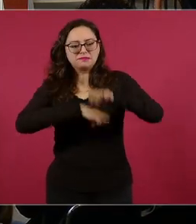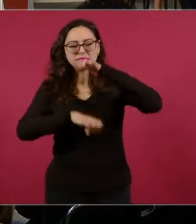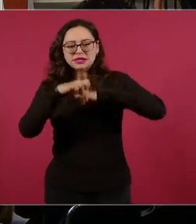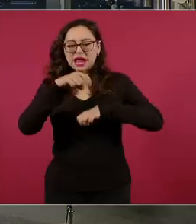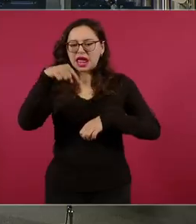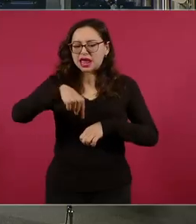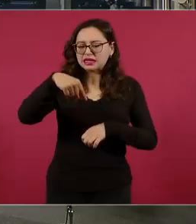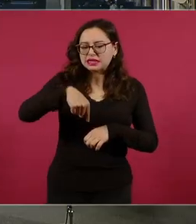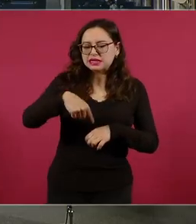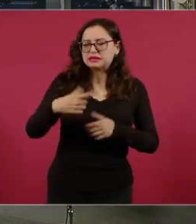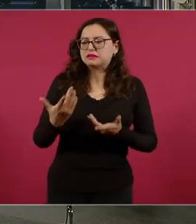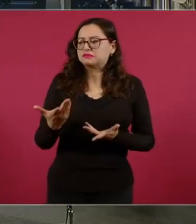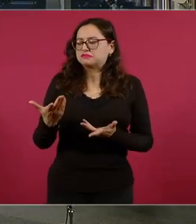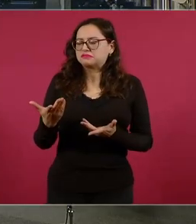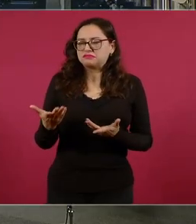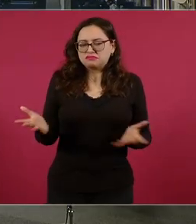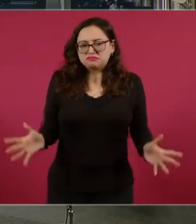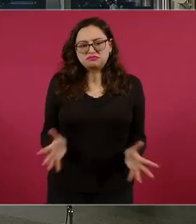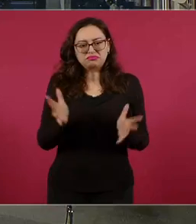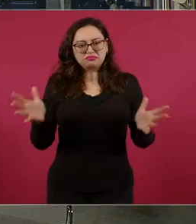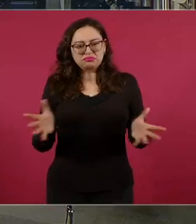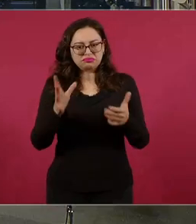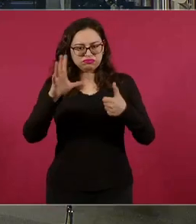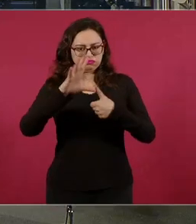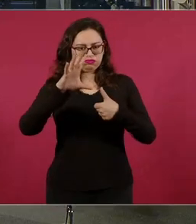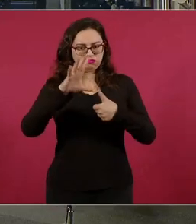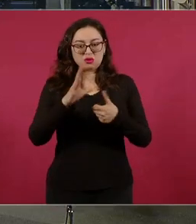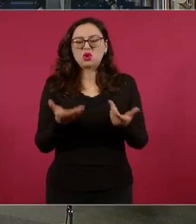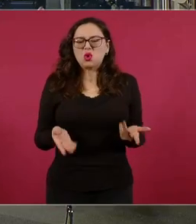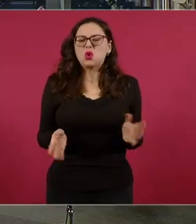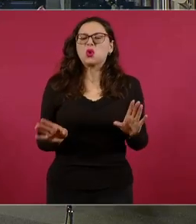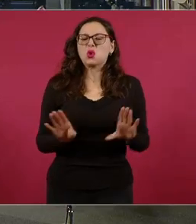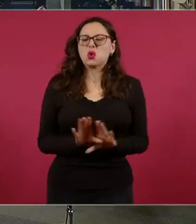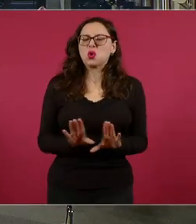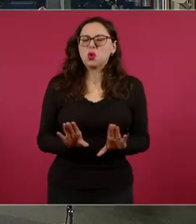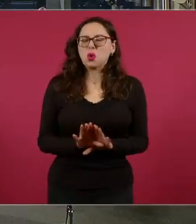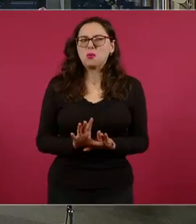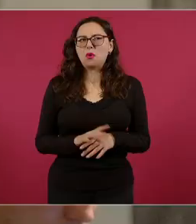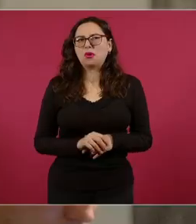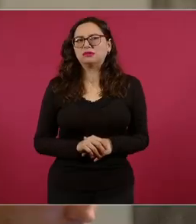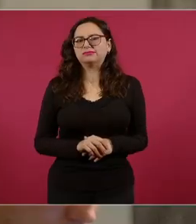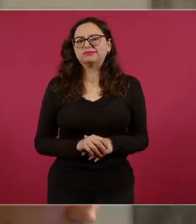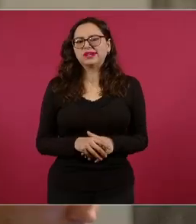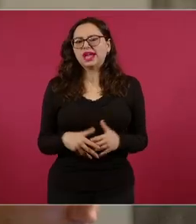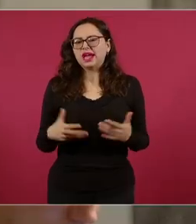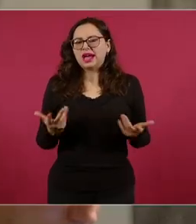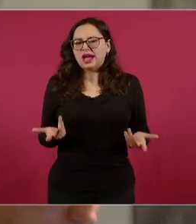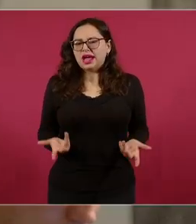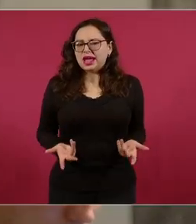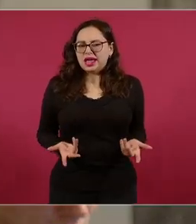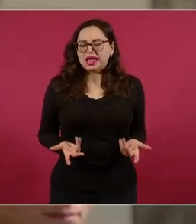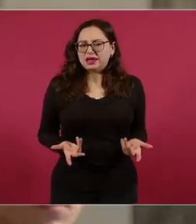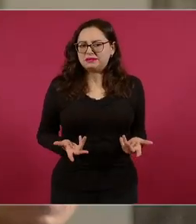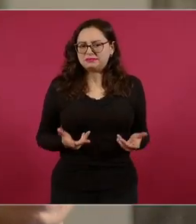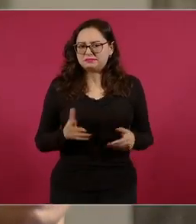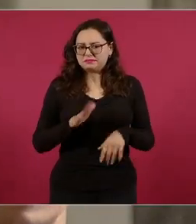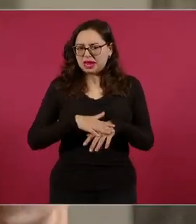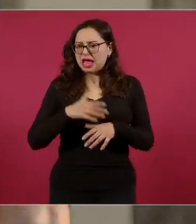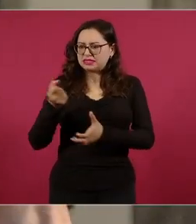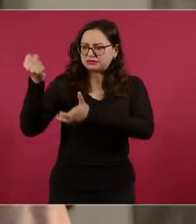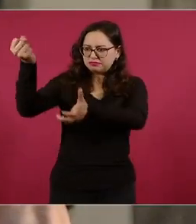Y pues que el Nier Shoring sea una realidad,